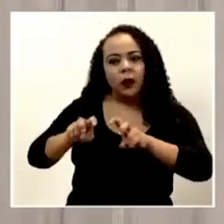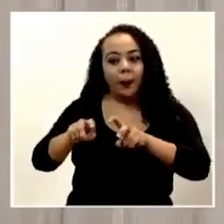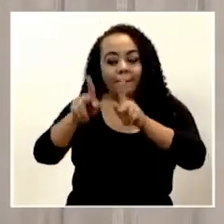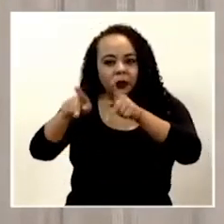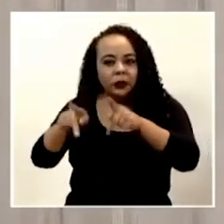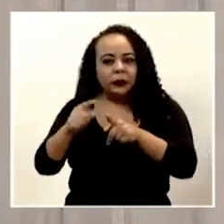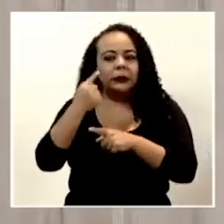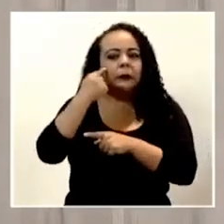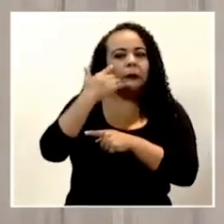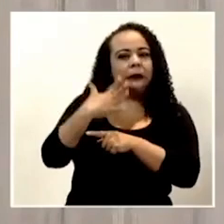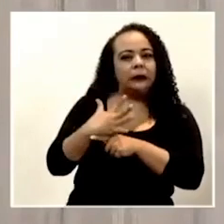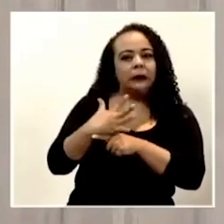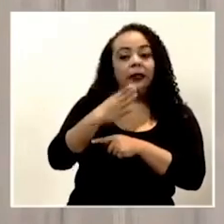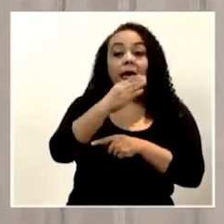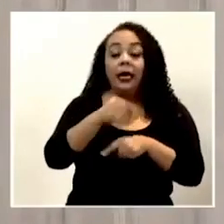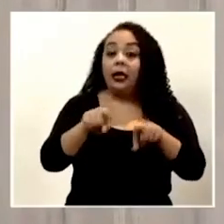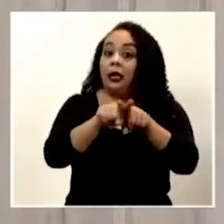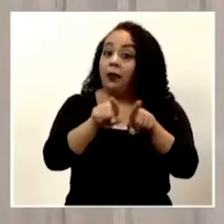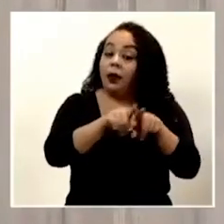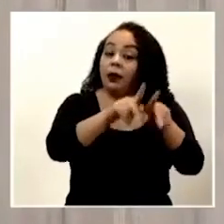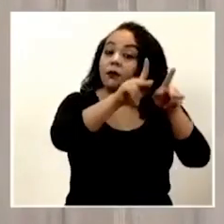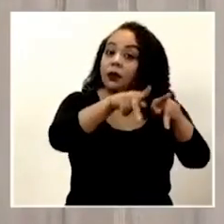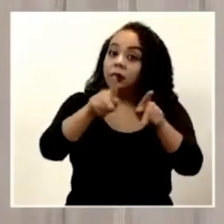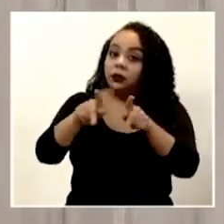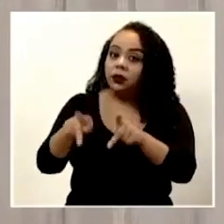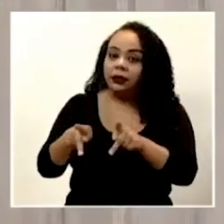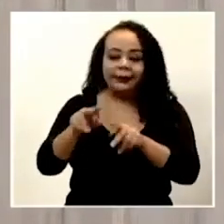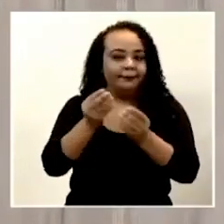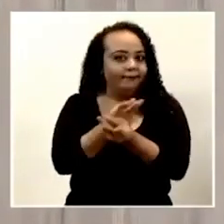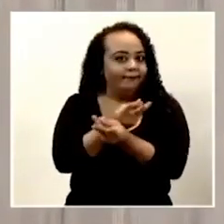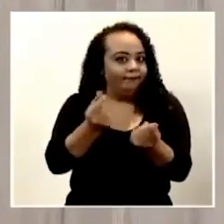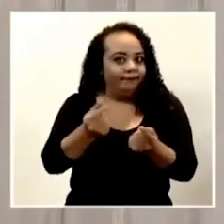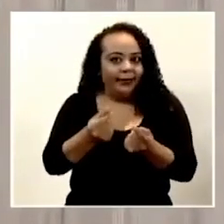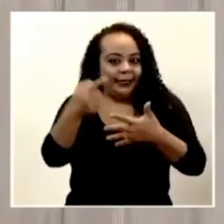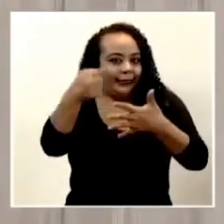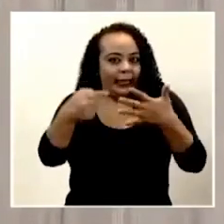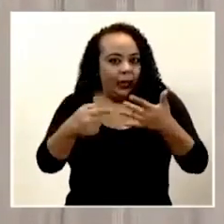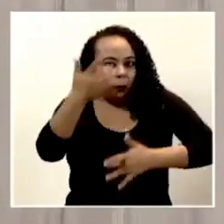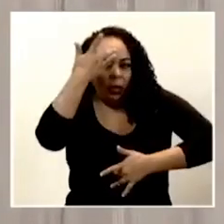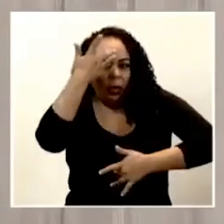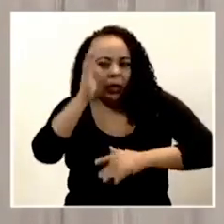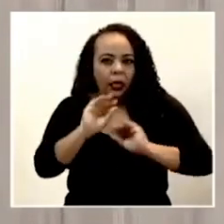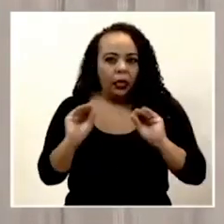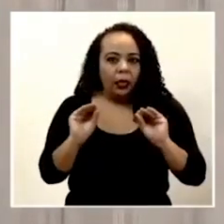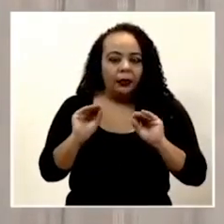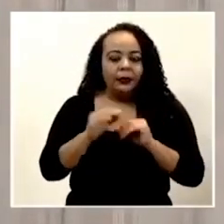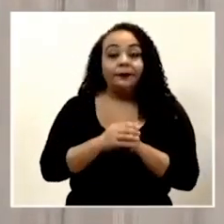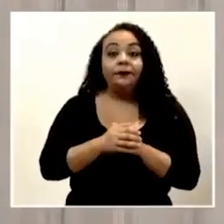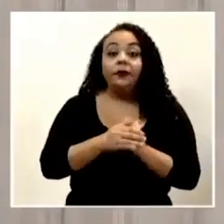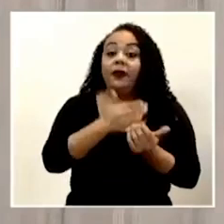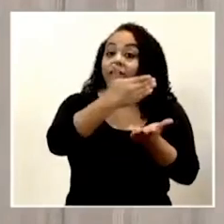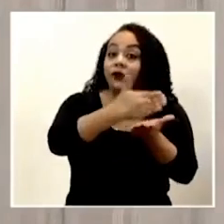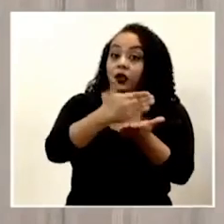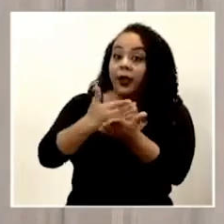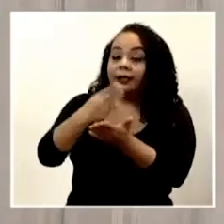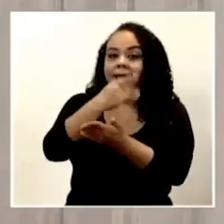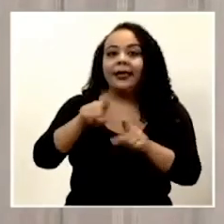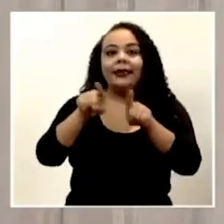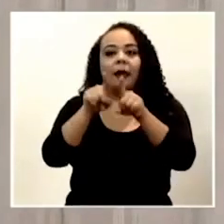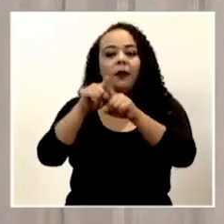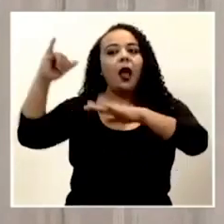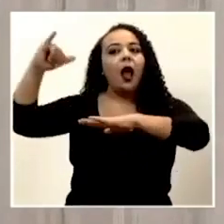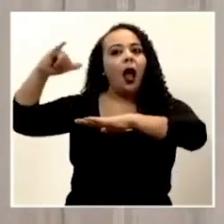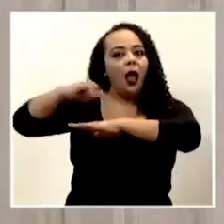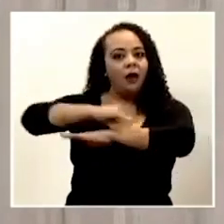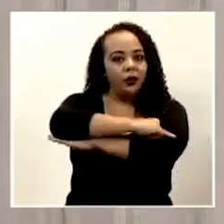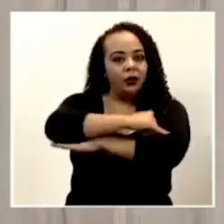sospecha, inclusive de personas asintomáticas en puntos fronterizos y en los aviones que van llegando